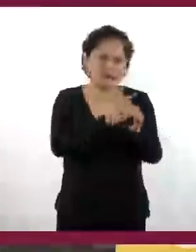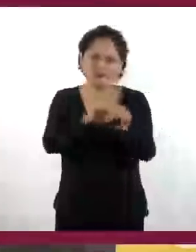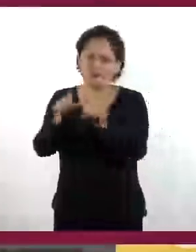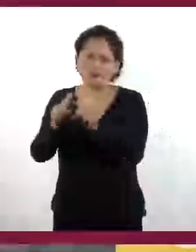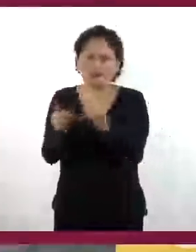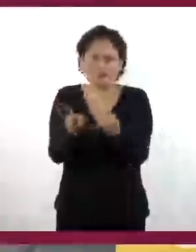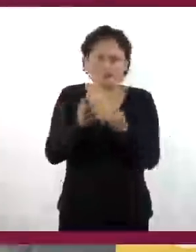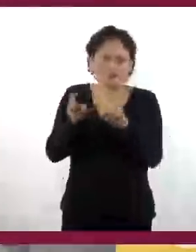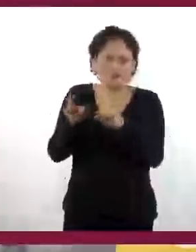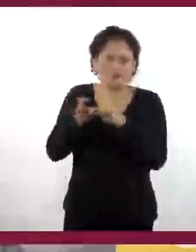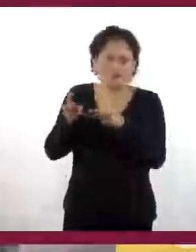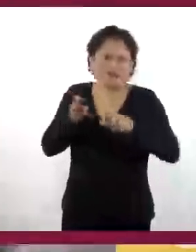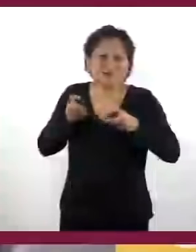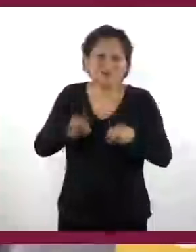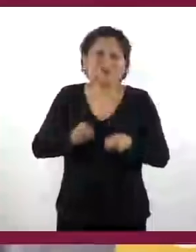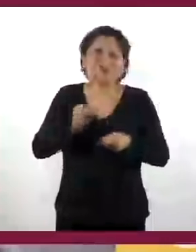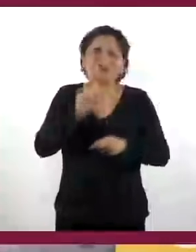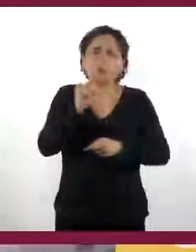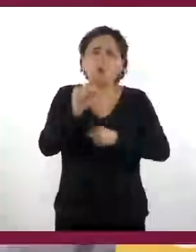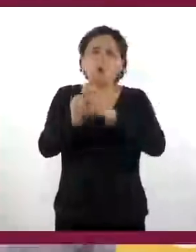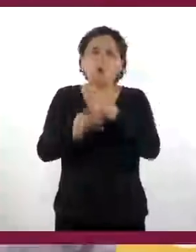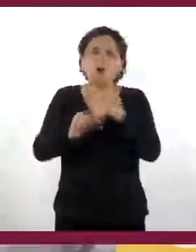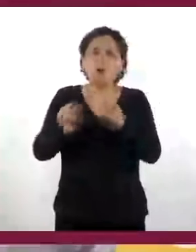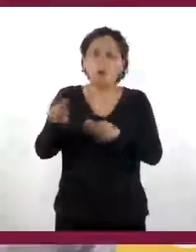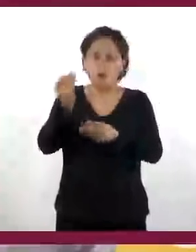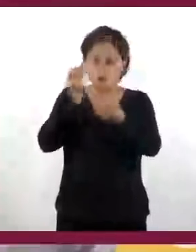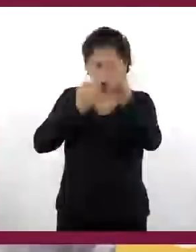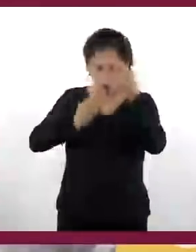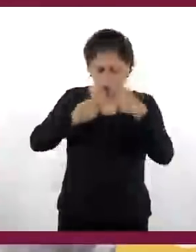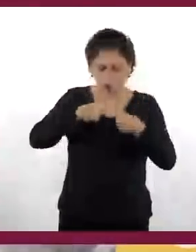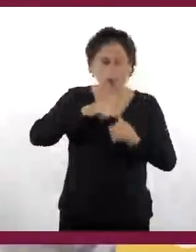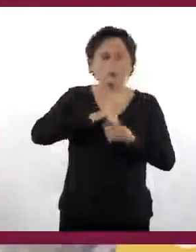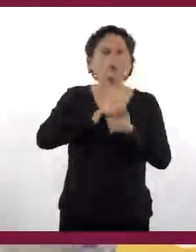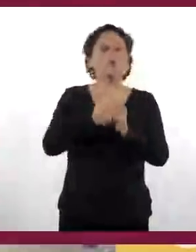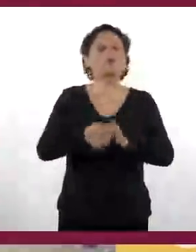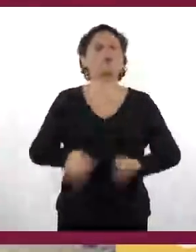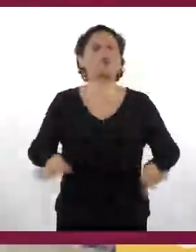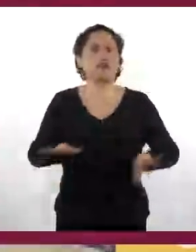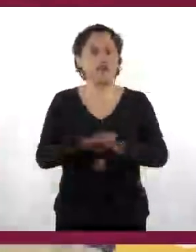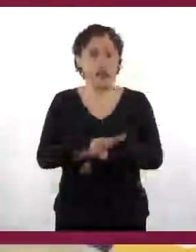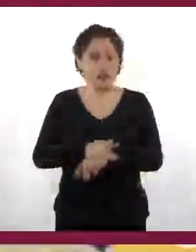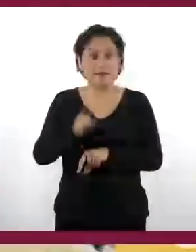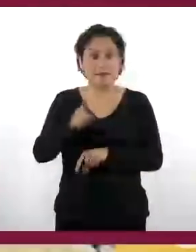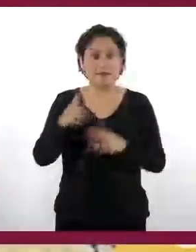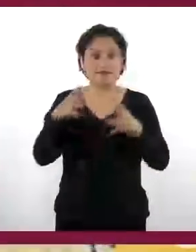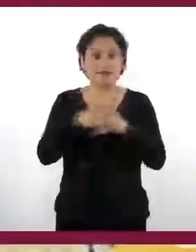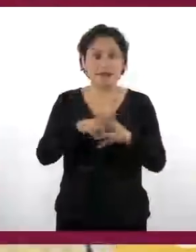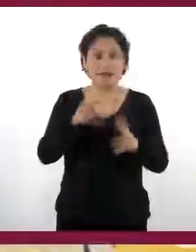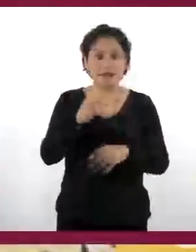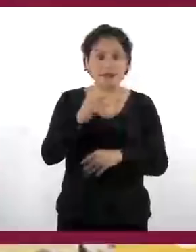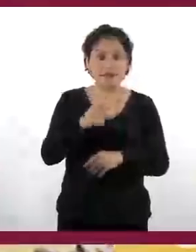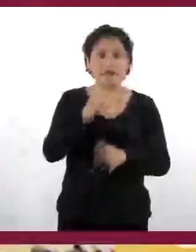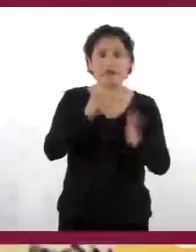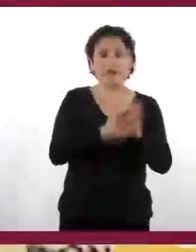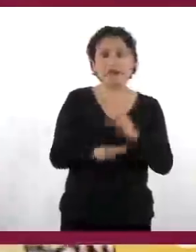Y esto va a modificar también con el tiempo su forma de vida. En esto que conocemos como la guerra chichimeca, que va de 1550 a